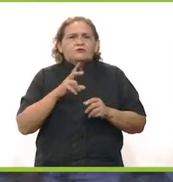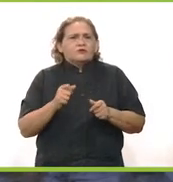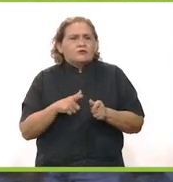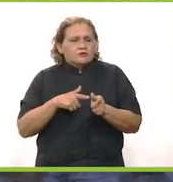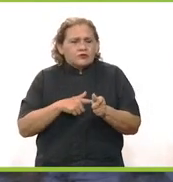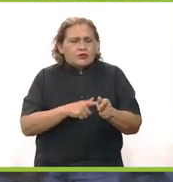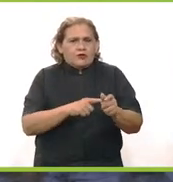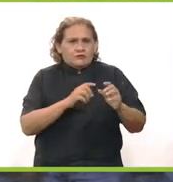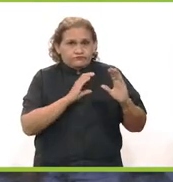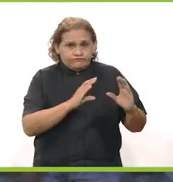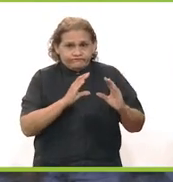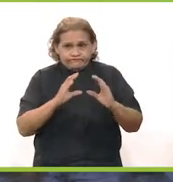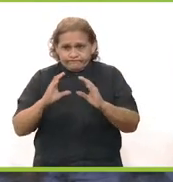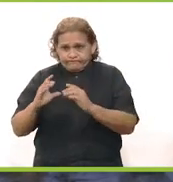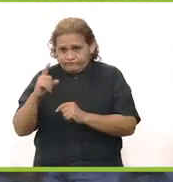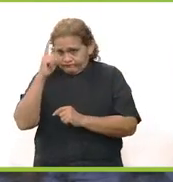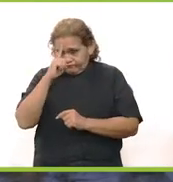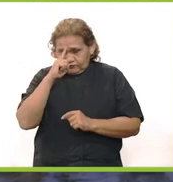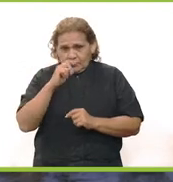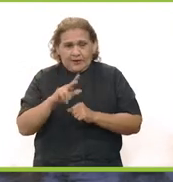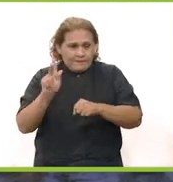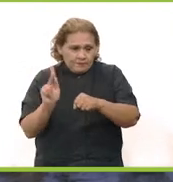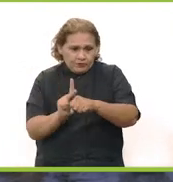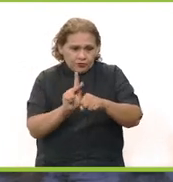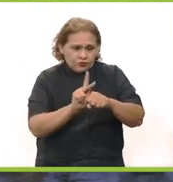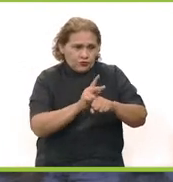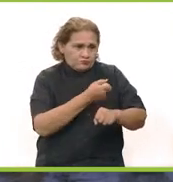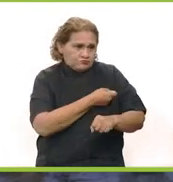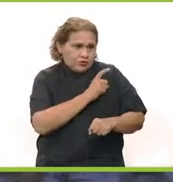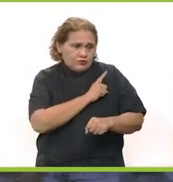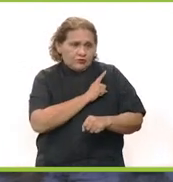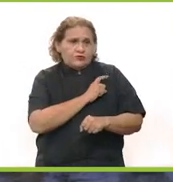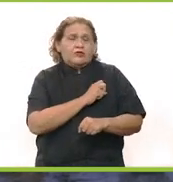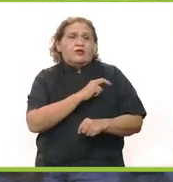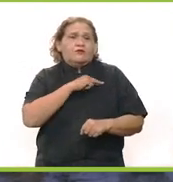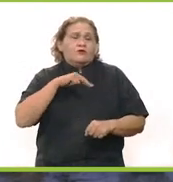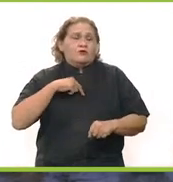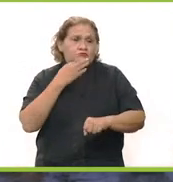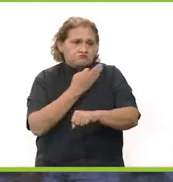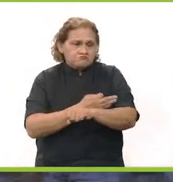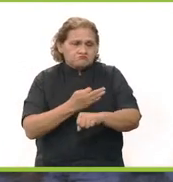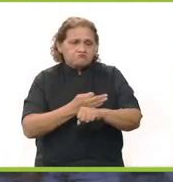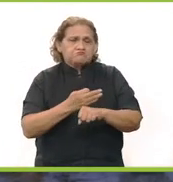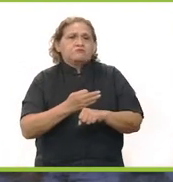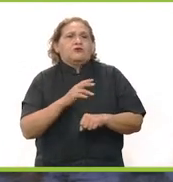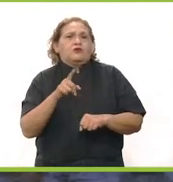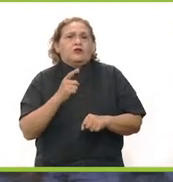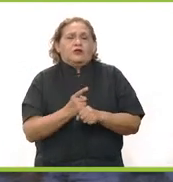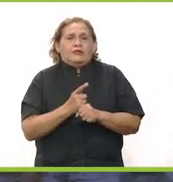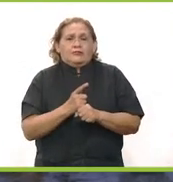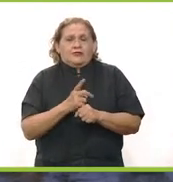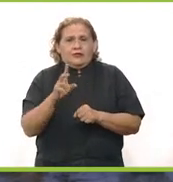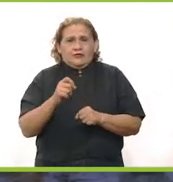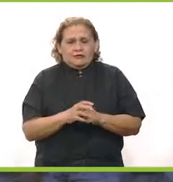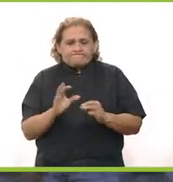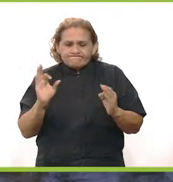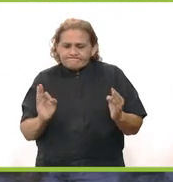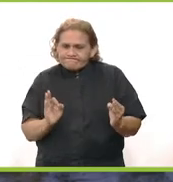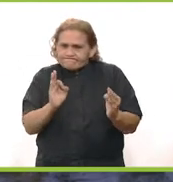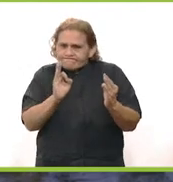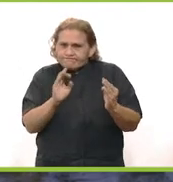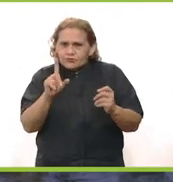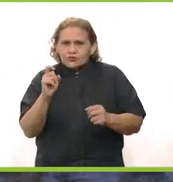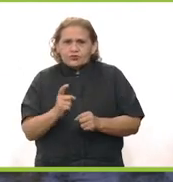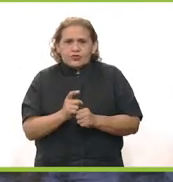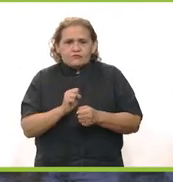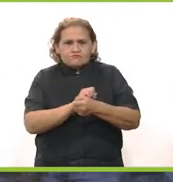tomaremos conciencia y seguiremos los consejos justamente para proteger la salud de nuestros seres queridos ante la inminente